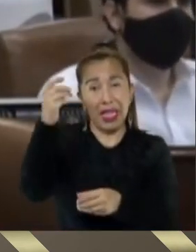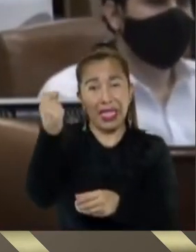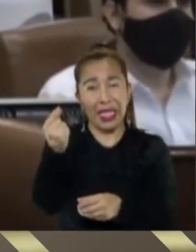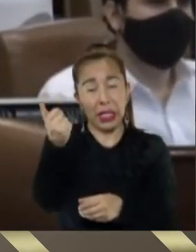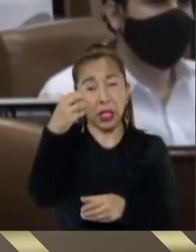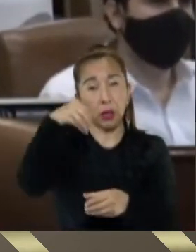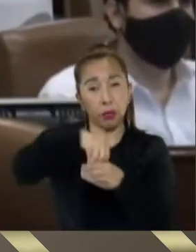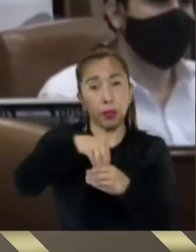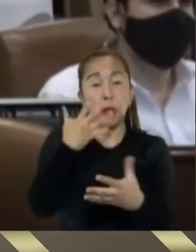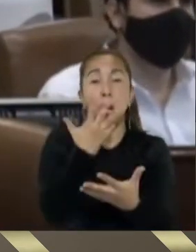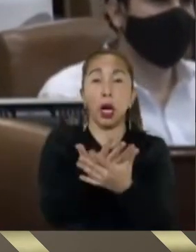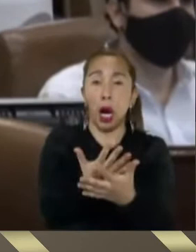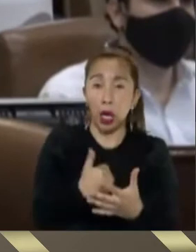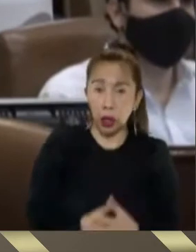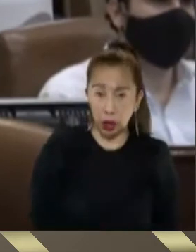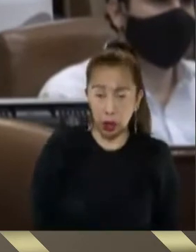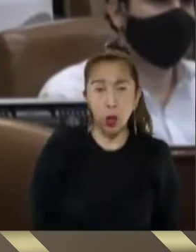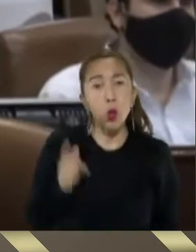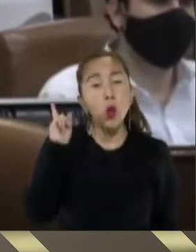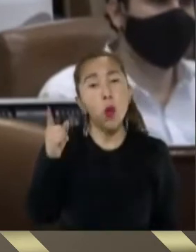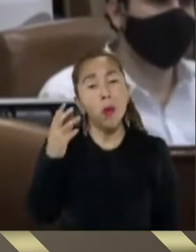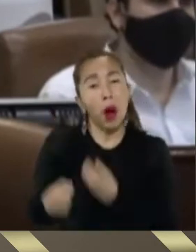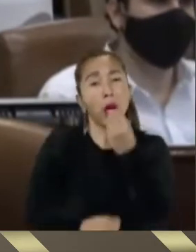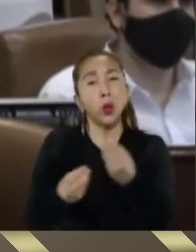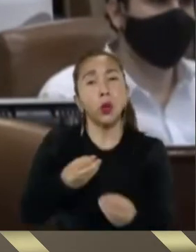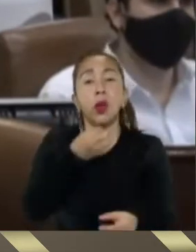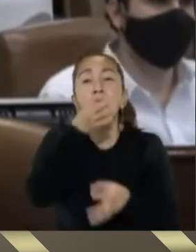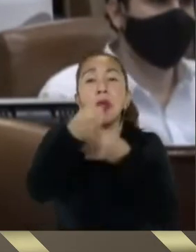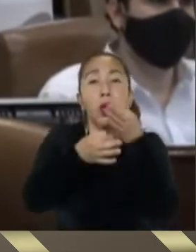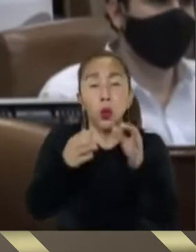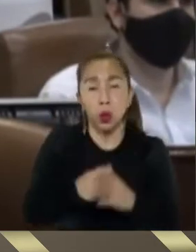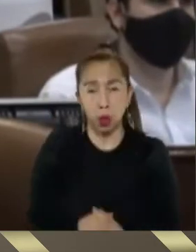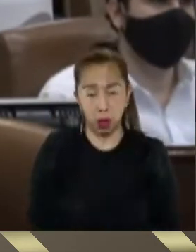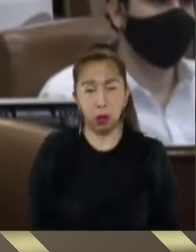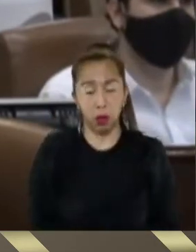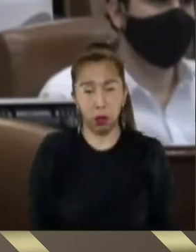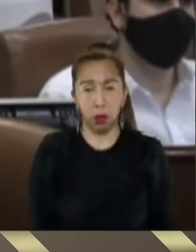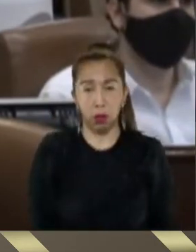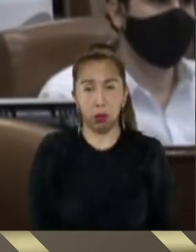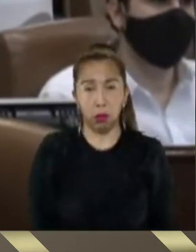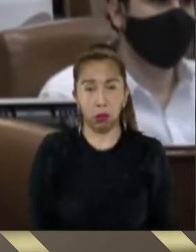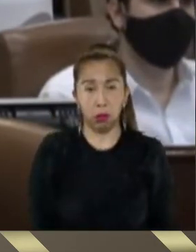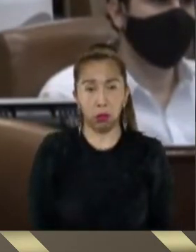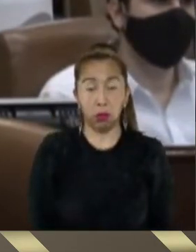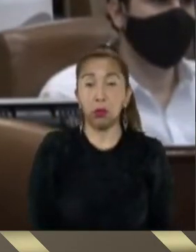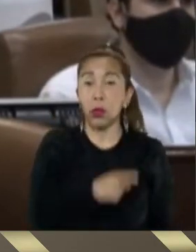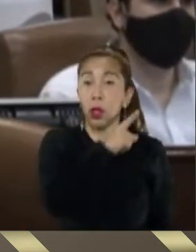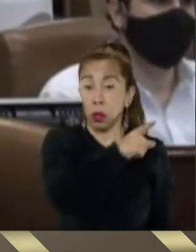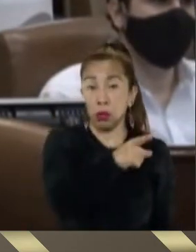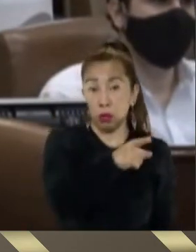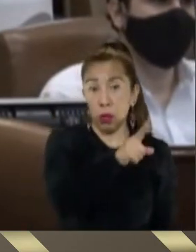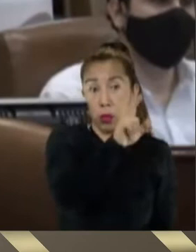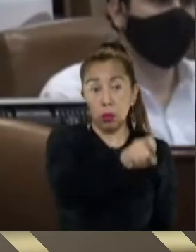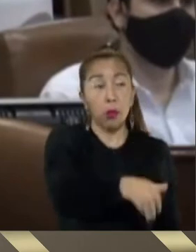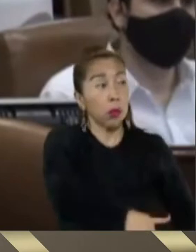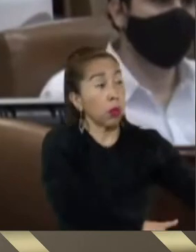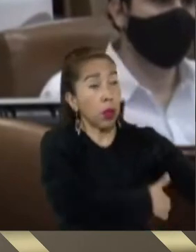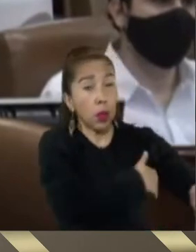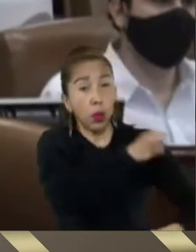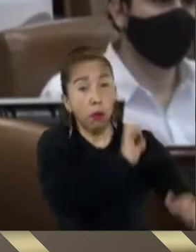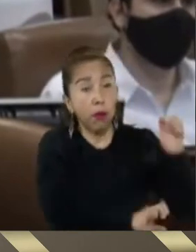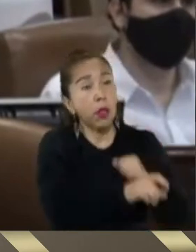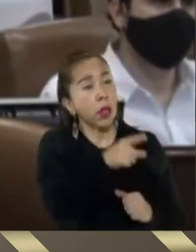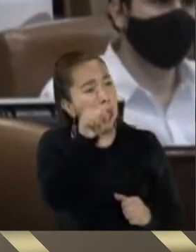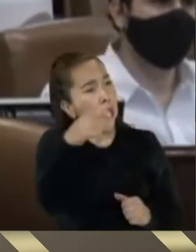hay además denuncias por eso tenía que venir el ministro de defensa de coma 66 periodistas han sido